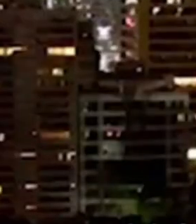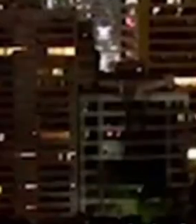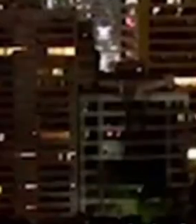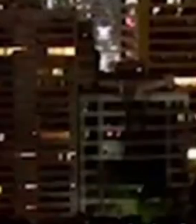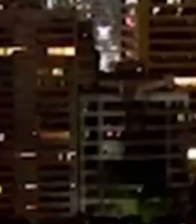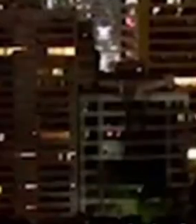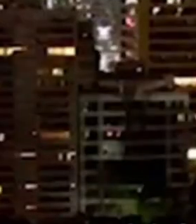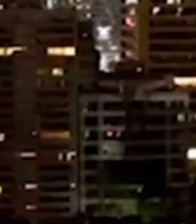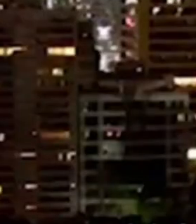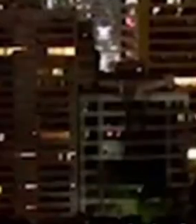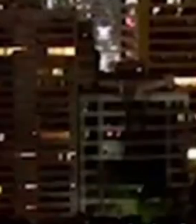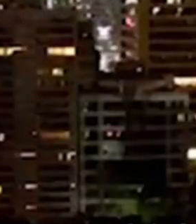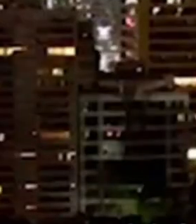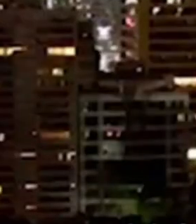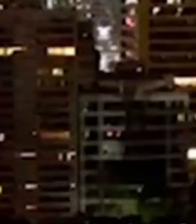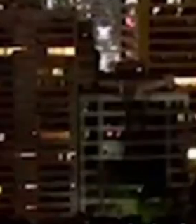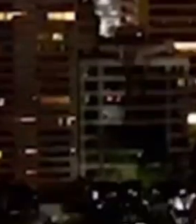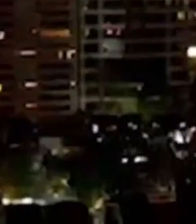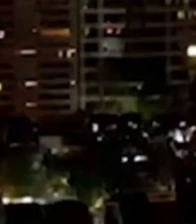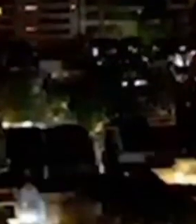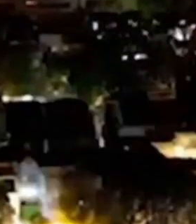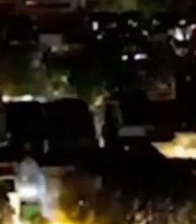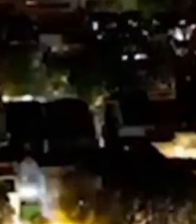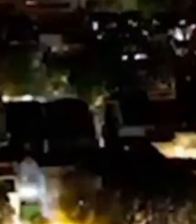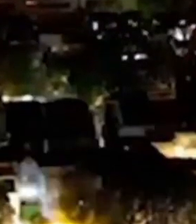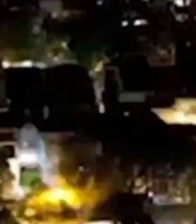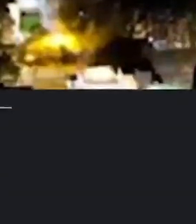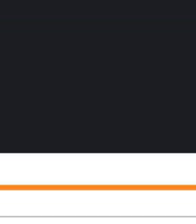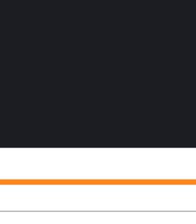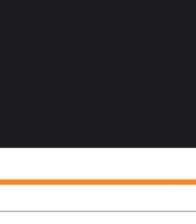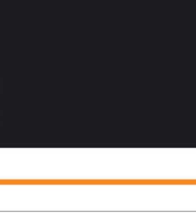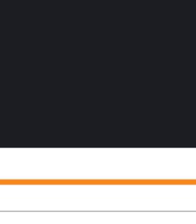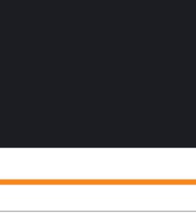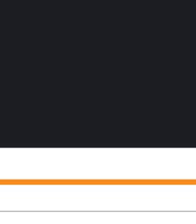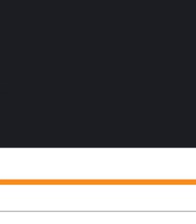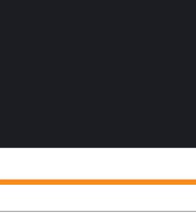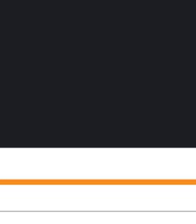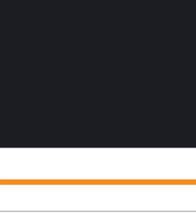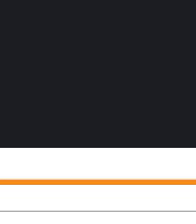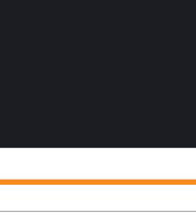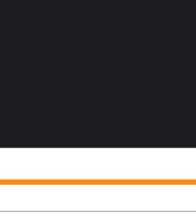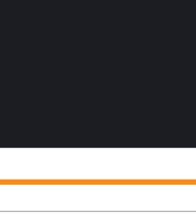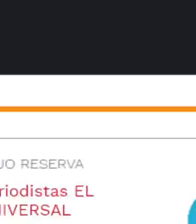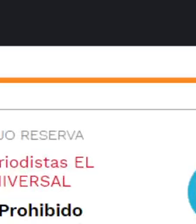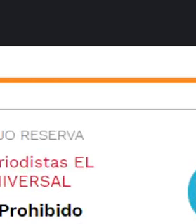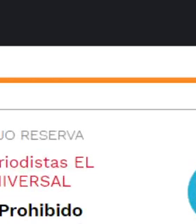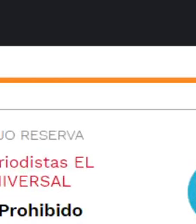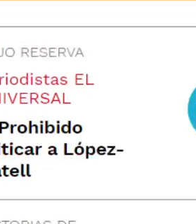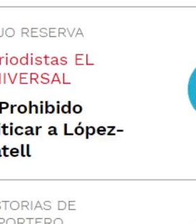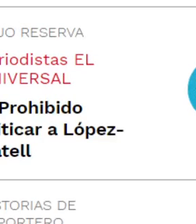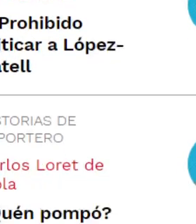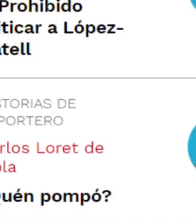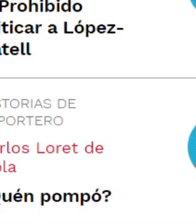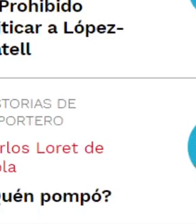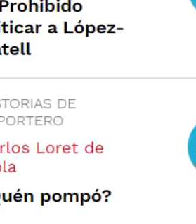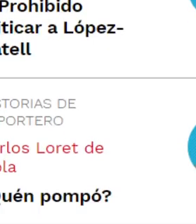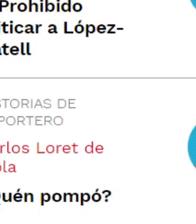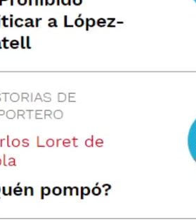la economía del pueblo de México, les importaba el lucro, los negocios para